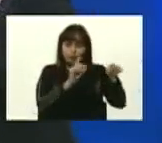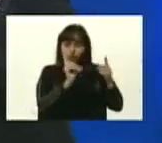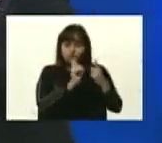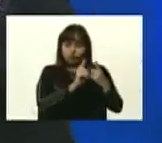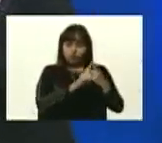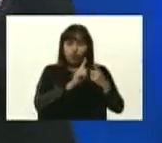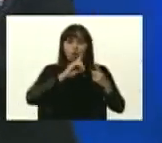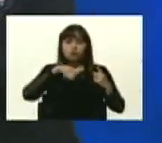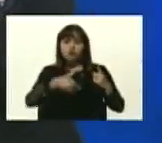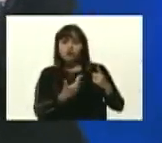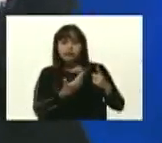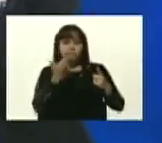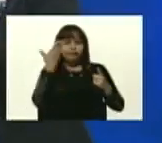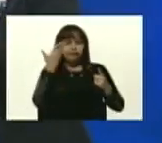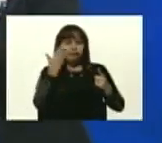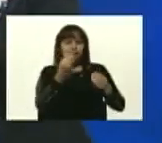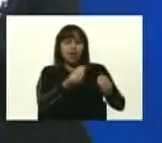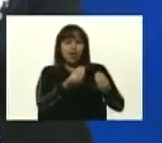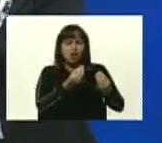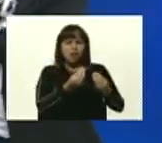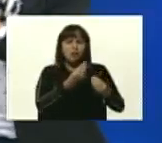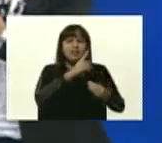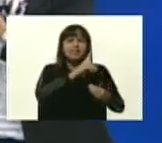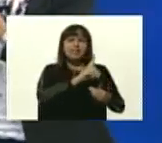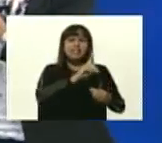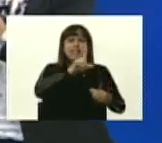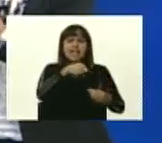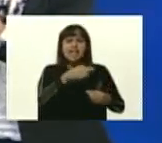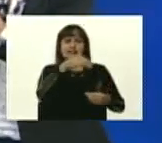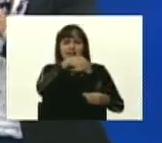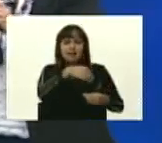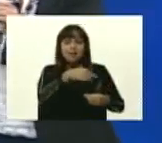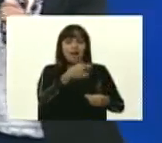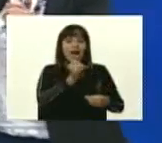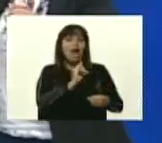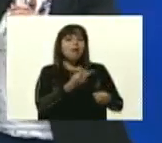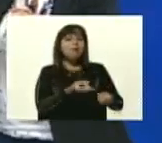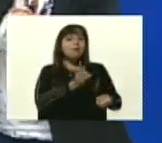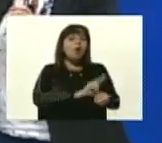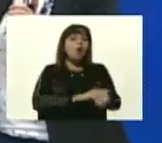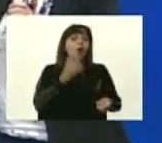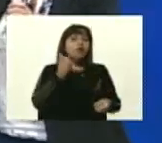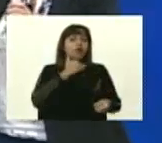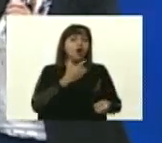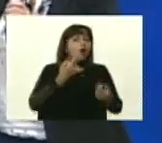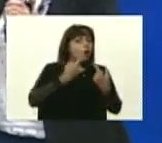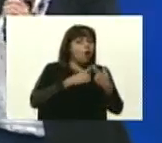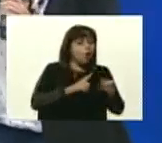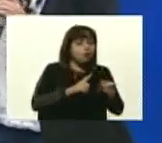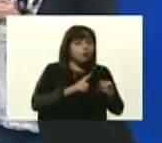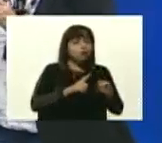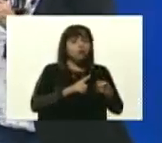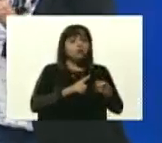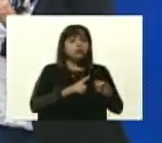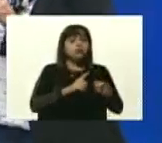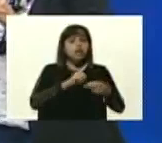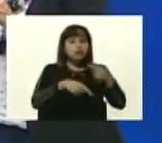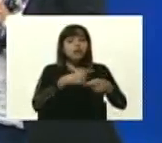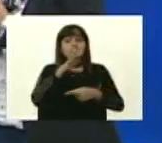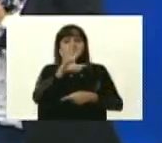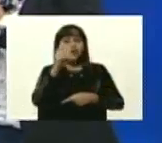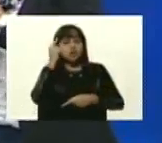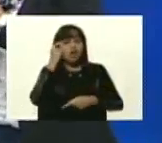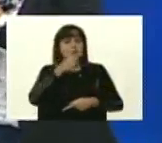determinar IgM para los casos agudos. Correcto. Luego de 5 días de infección, ya la